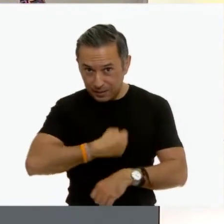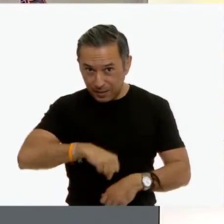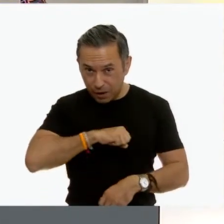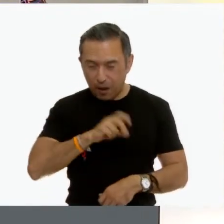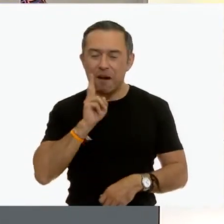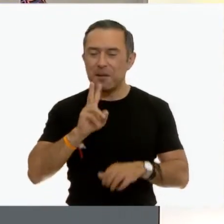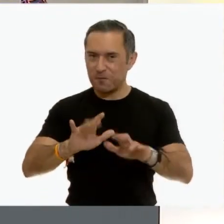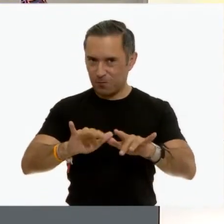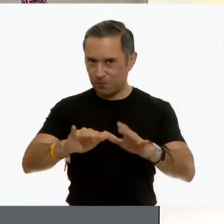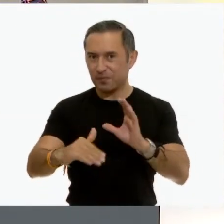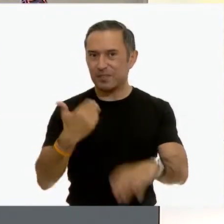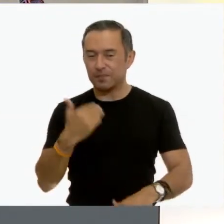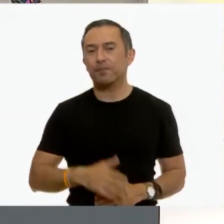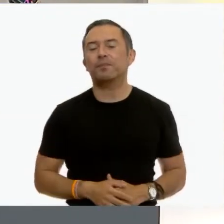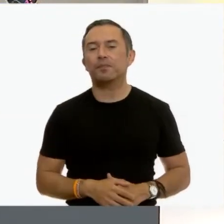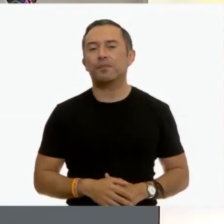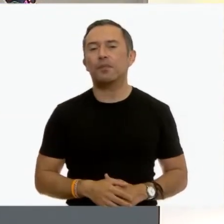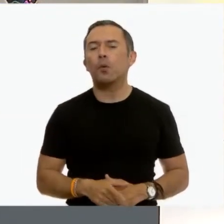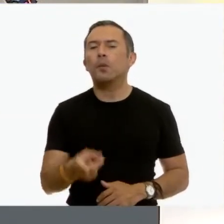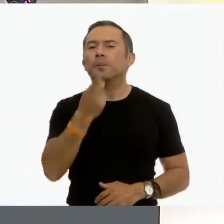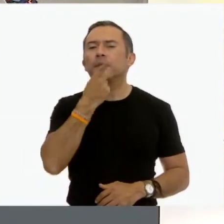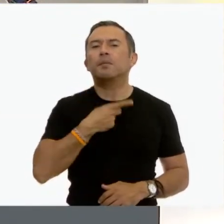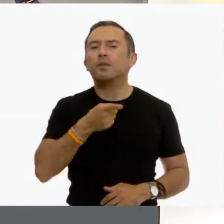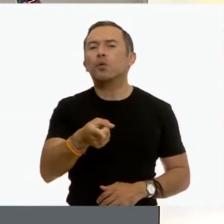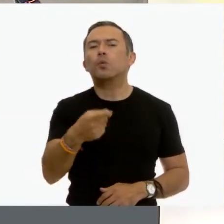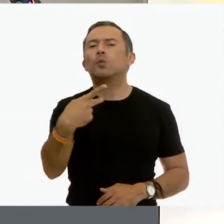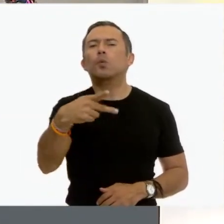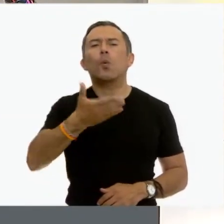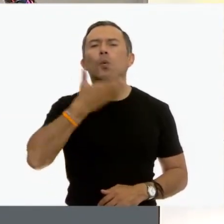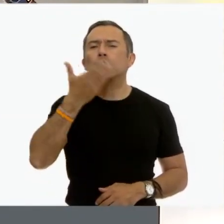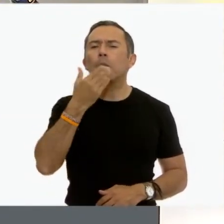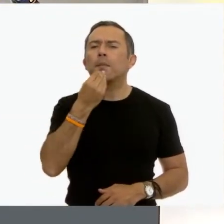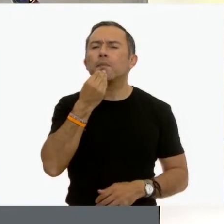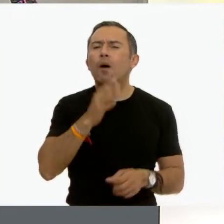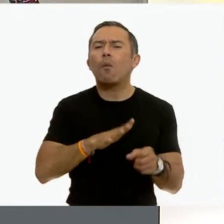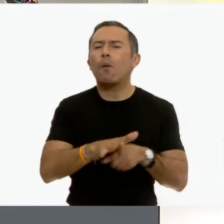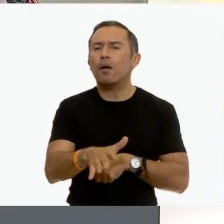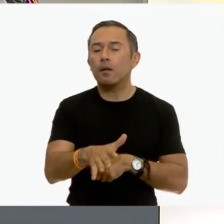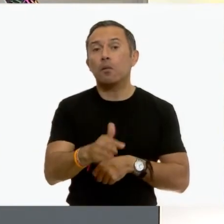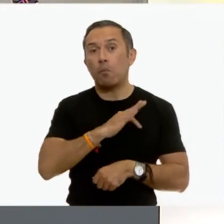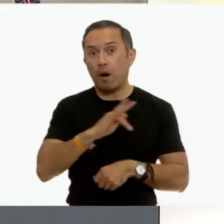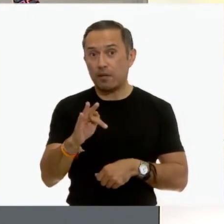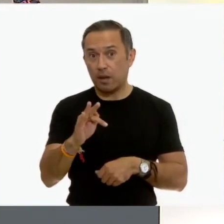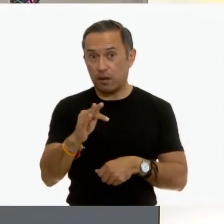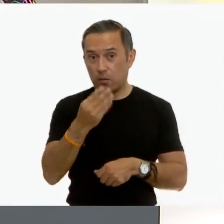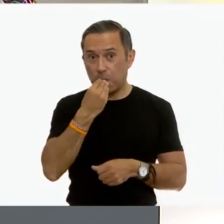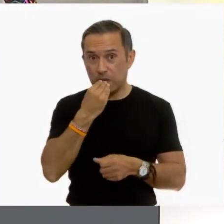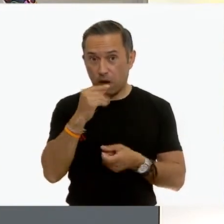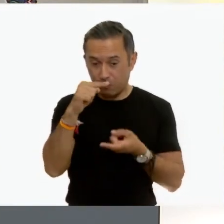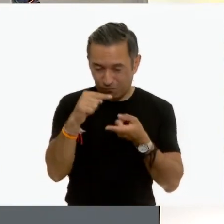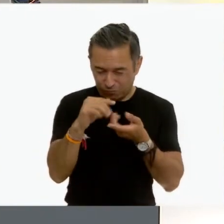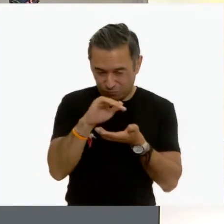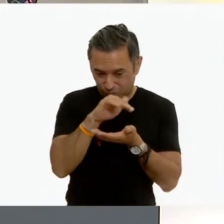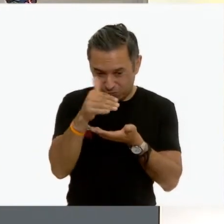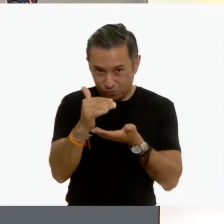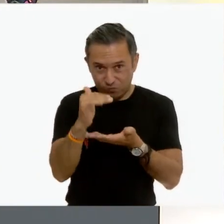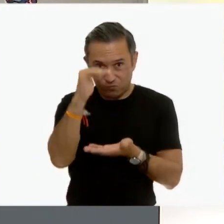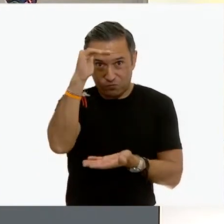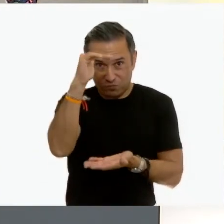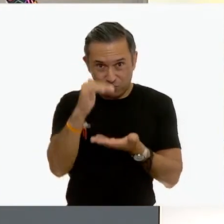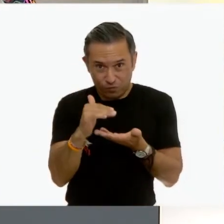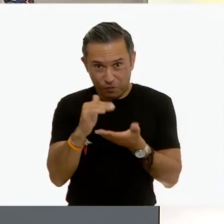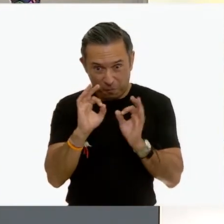Escríbenos y compártenos qué alimentos consumes y si la cantidad es la adecuada para mantenerte saludable.